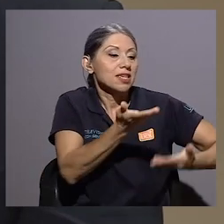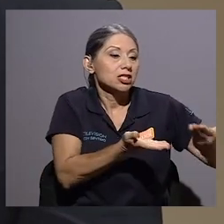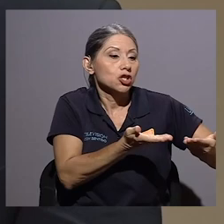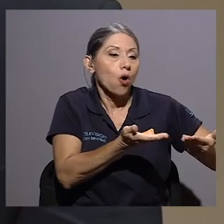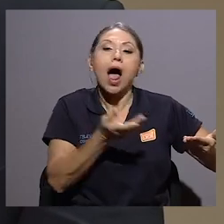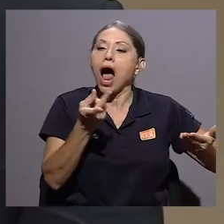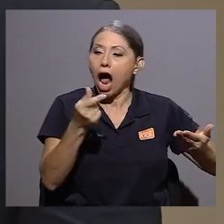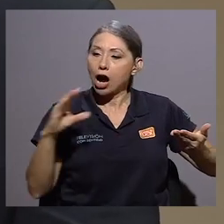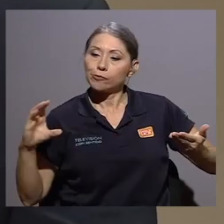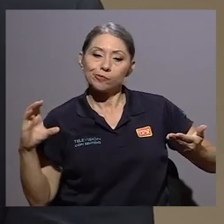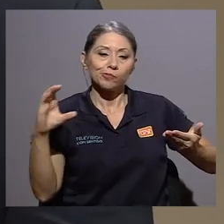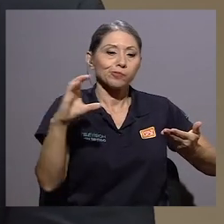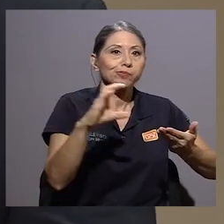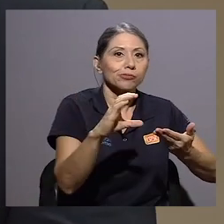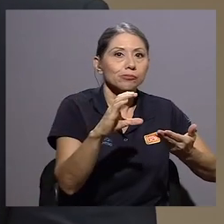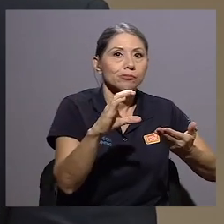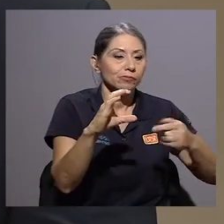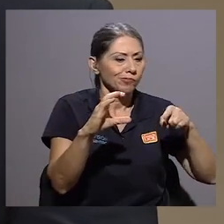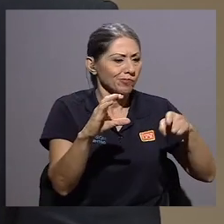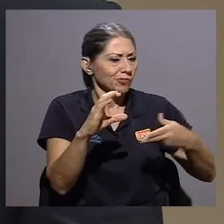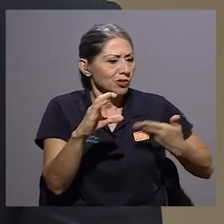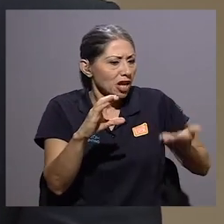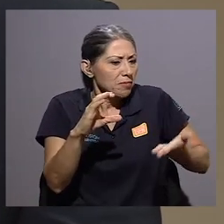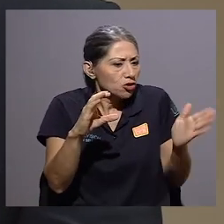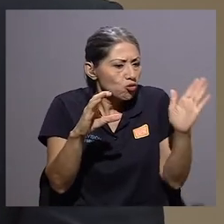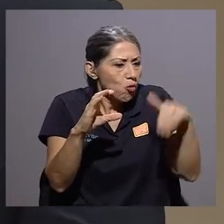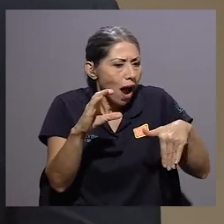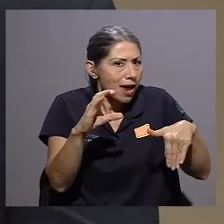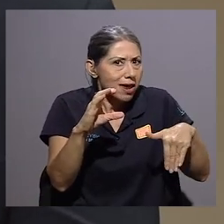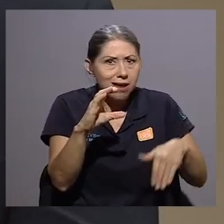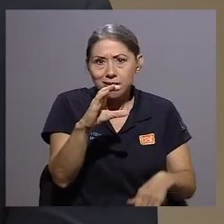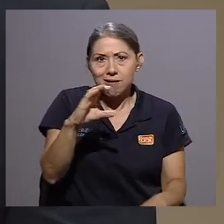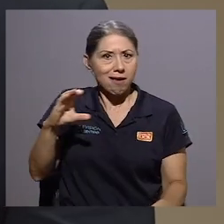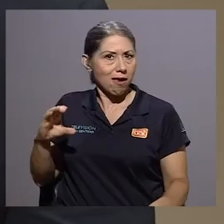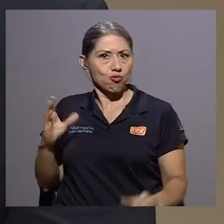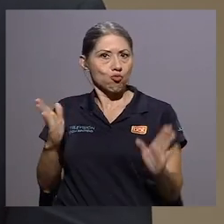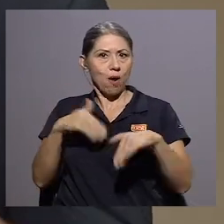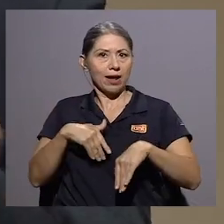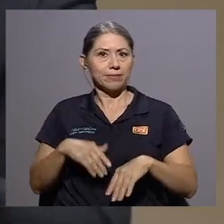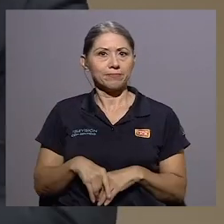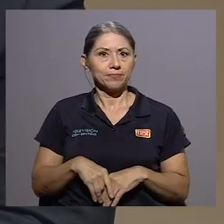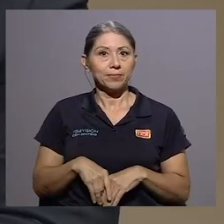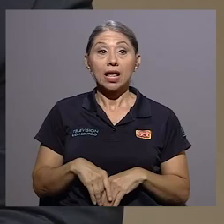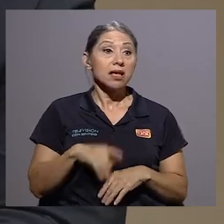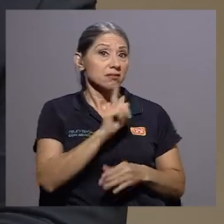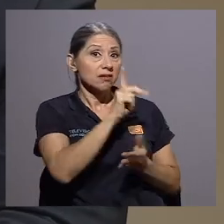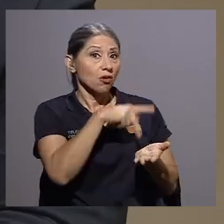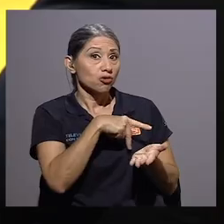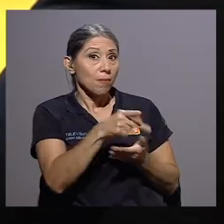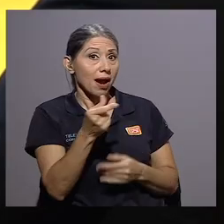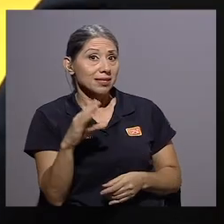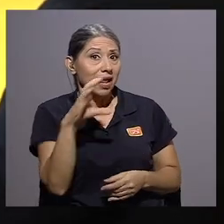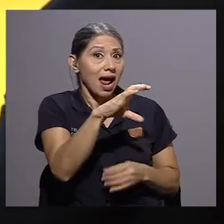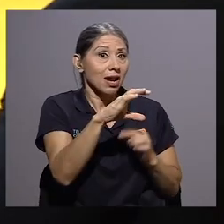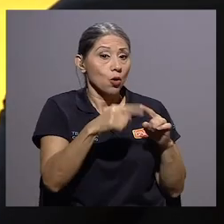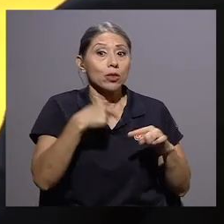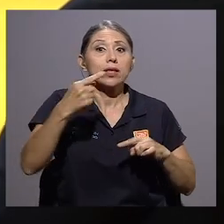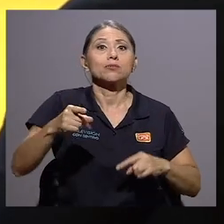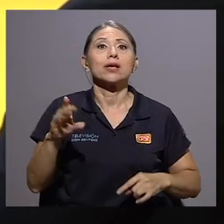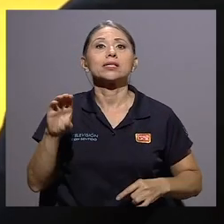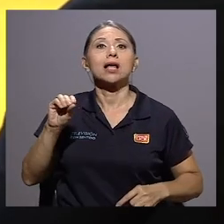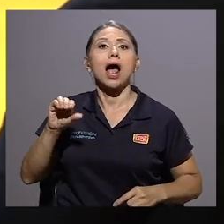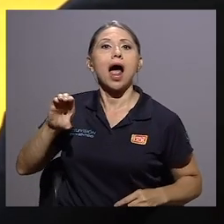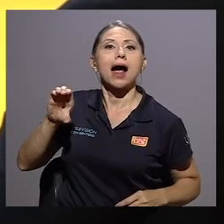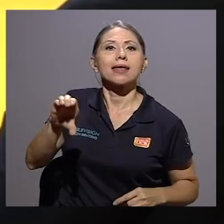prestado. Si no hay un servicio prestado, porque el contrato está suspendido, no hay pago de salario. No se paga salario,